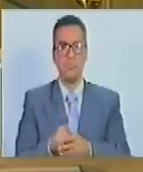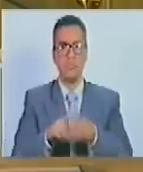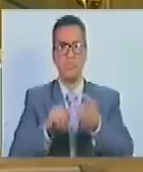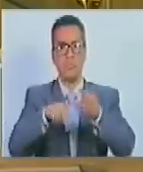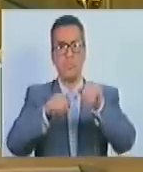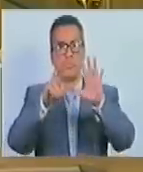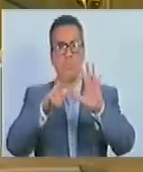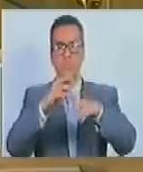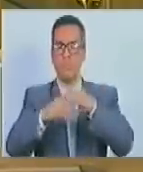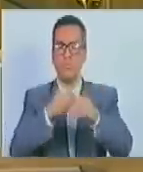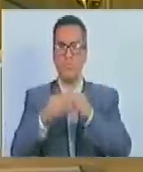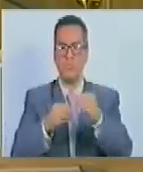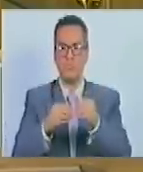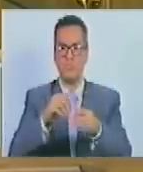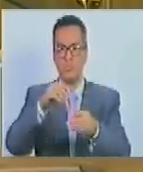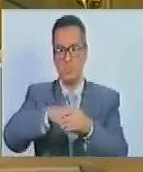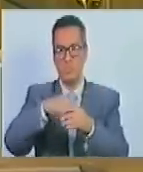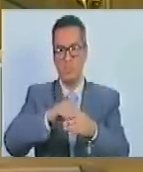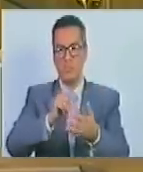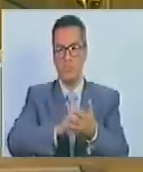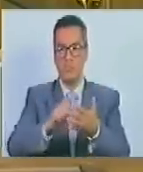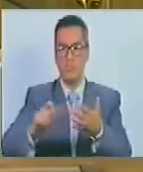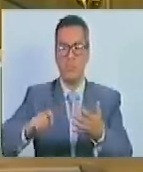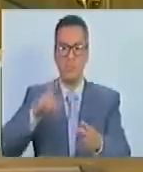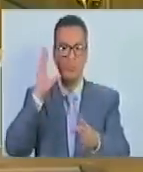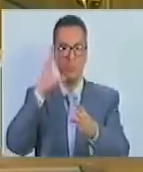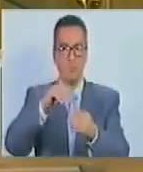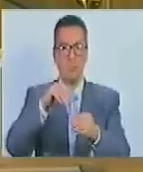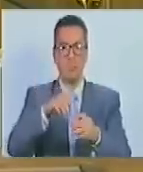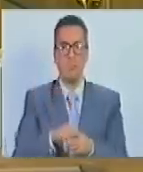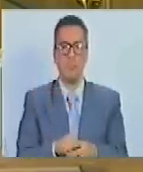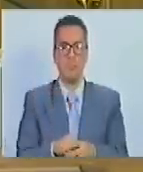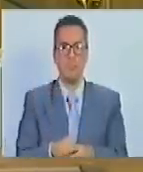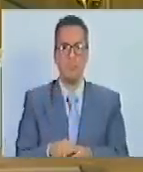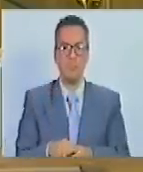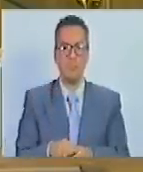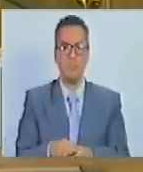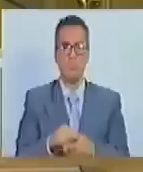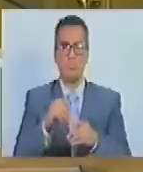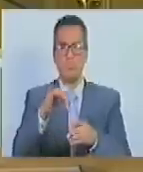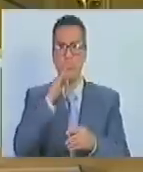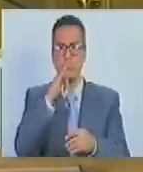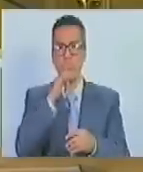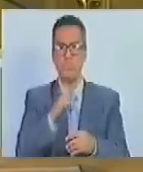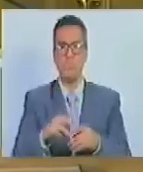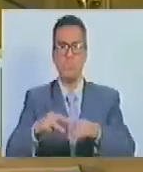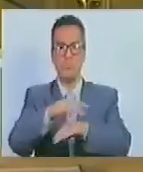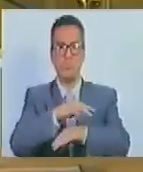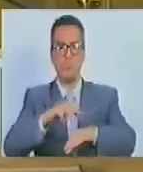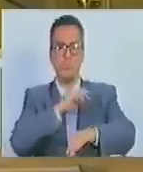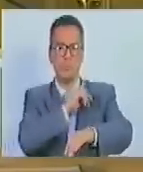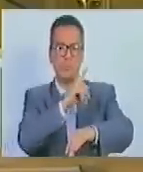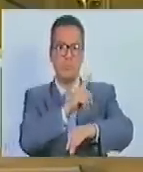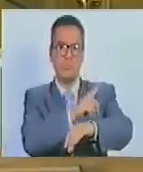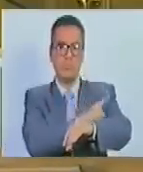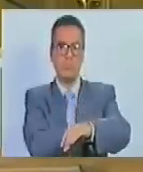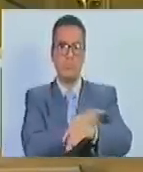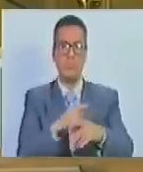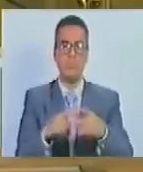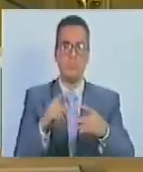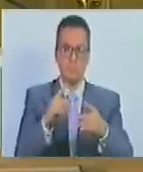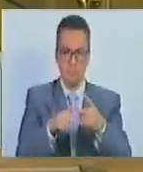Dieciocho, realizar el registro electrónico de los resultados y su notificación al Ministerio del Poder Popular con